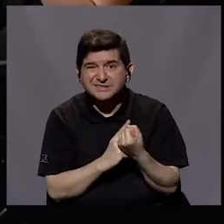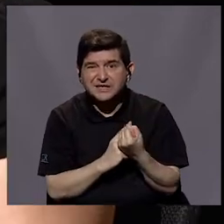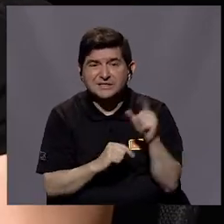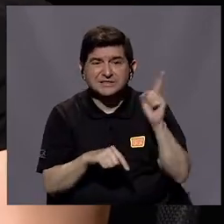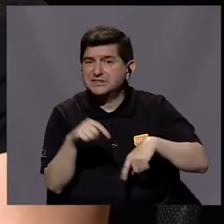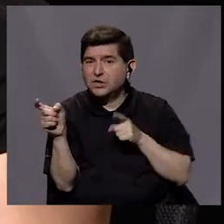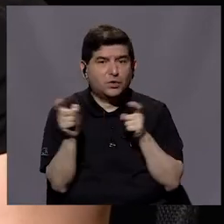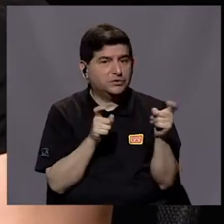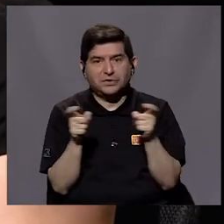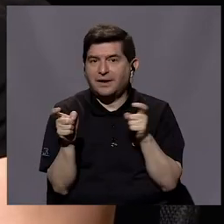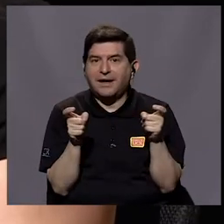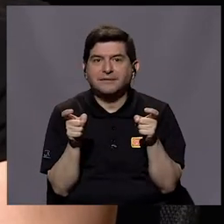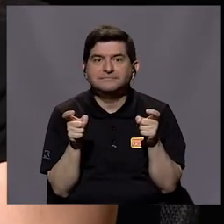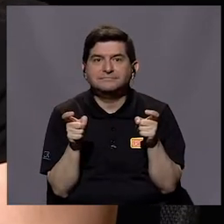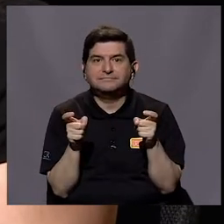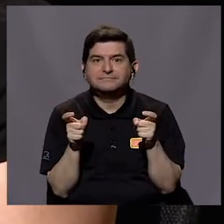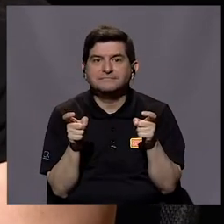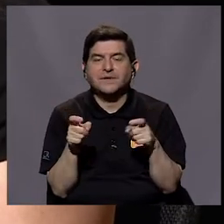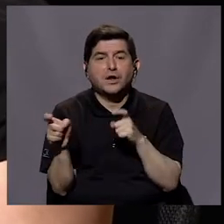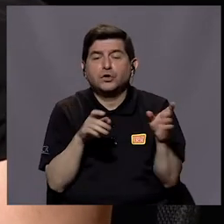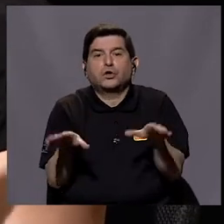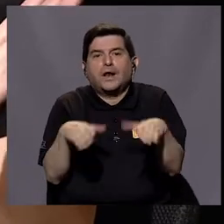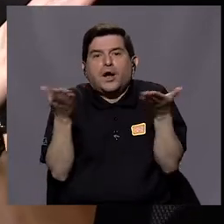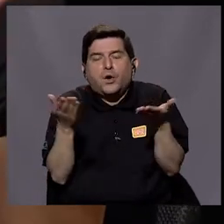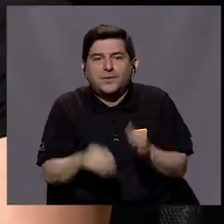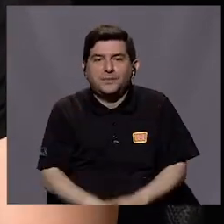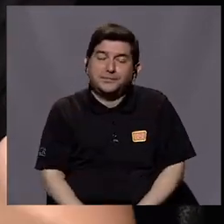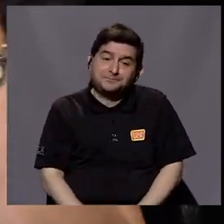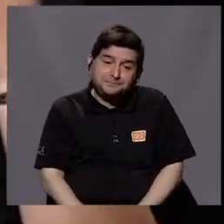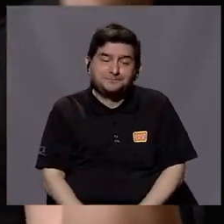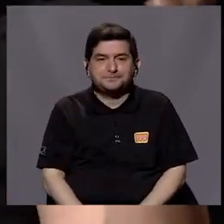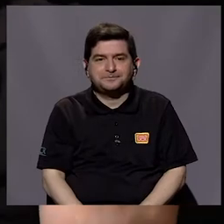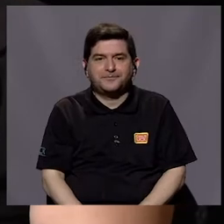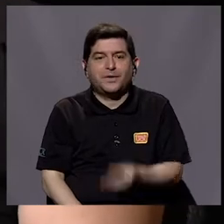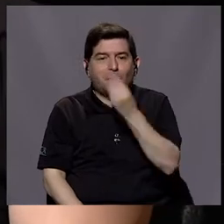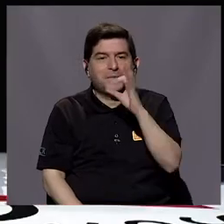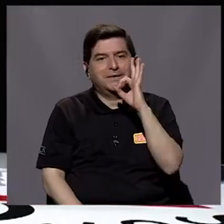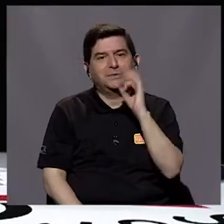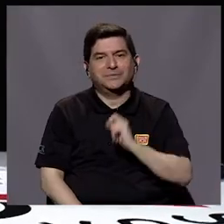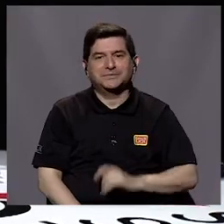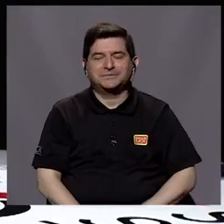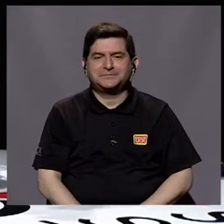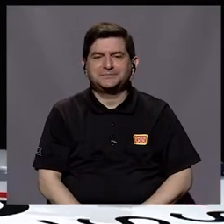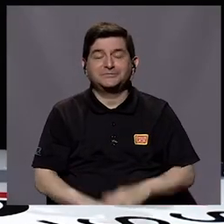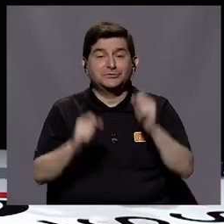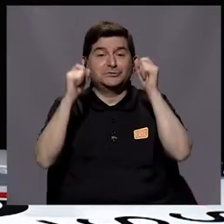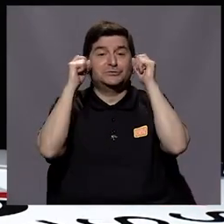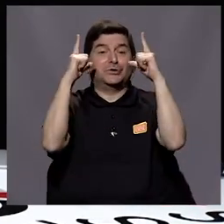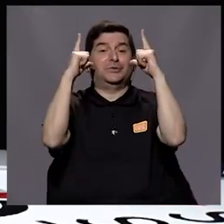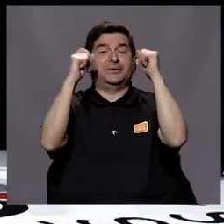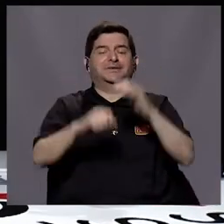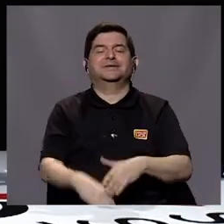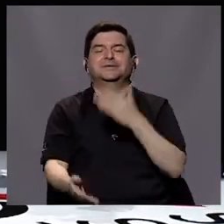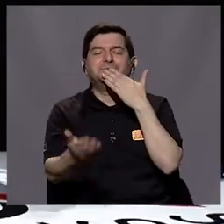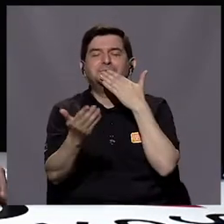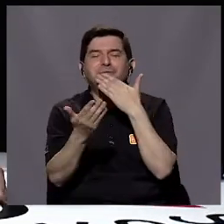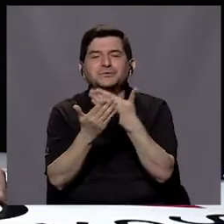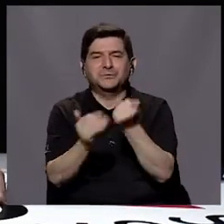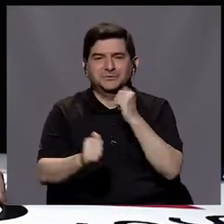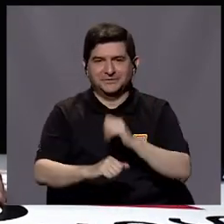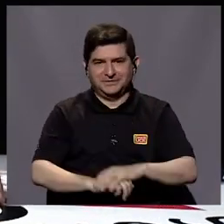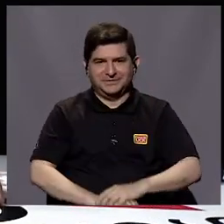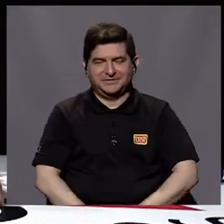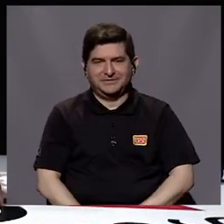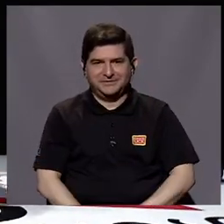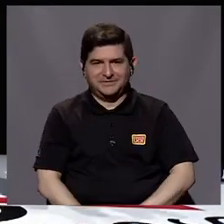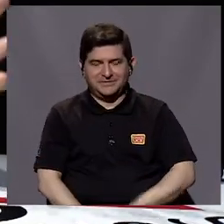si no la logra controlar. ¿Y cómo la controla? Pues comiendo. Bien. Impresionante. Muy bueno. Muy